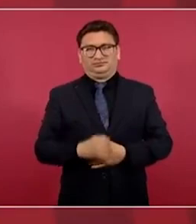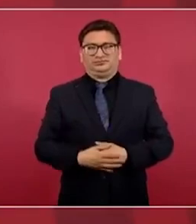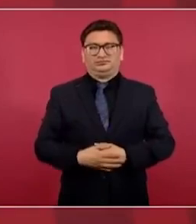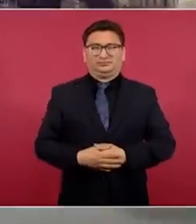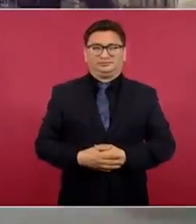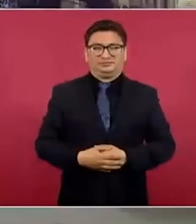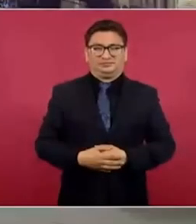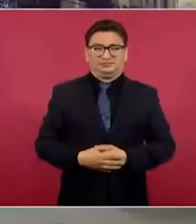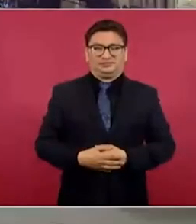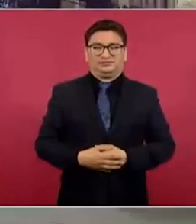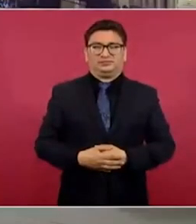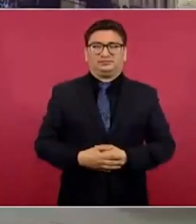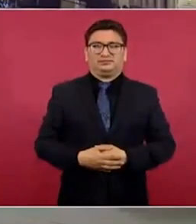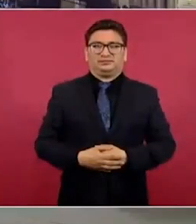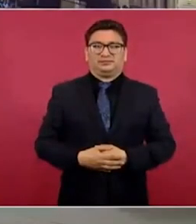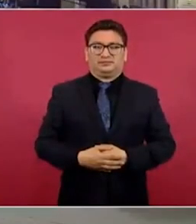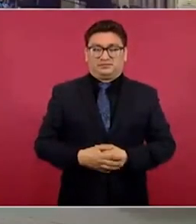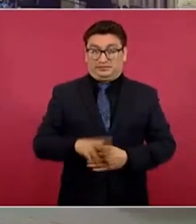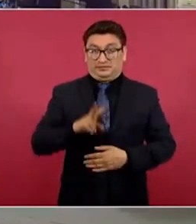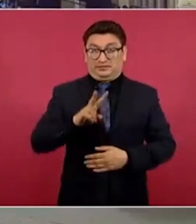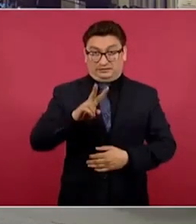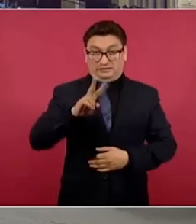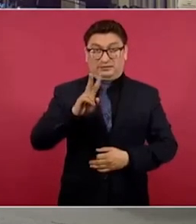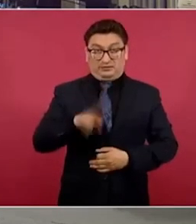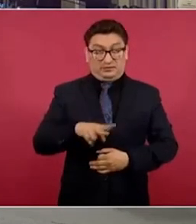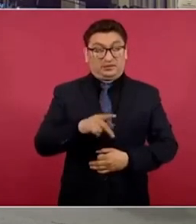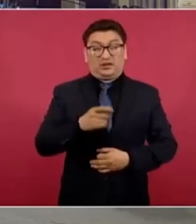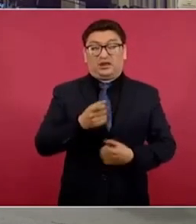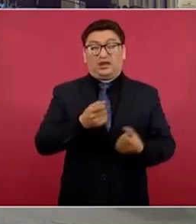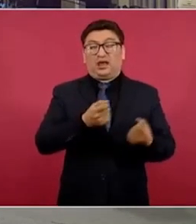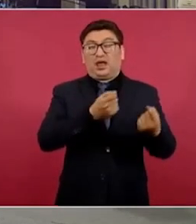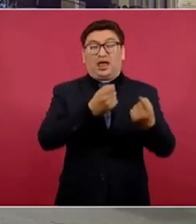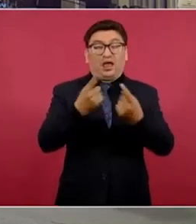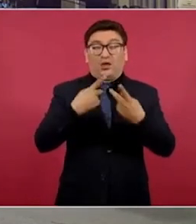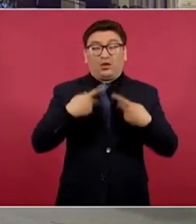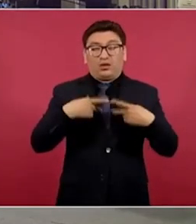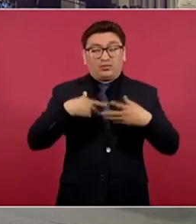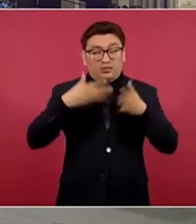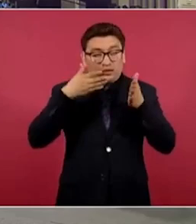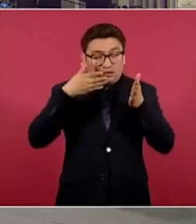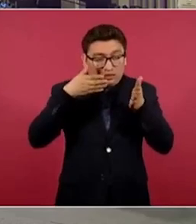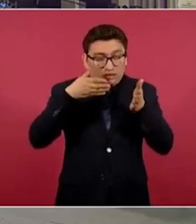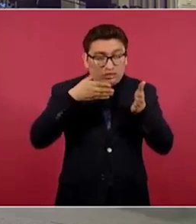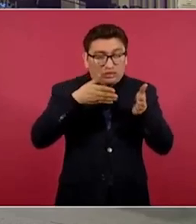No cabe duda que cuando alguien se entrega por entero